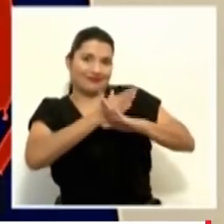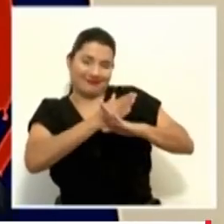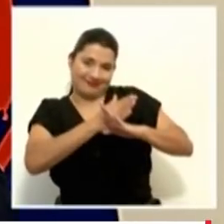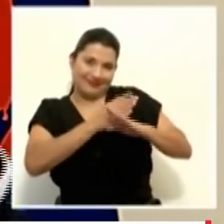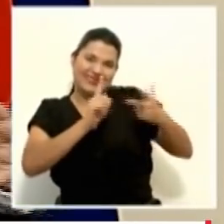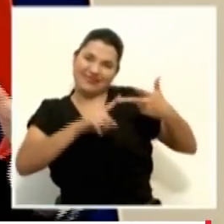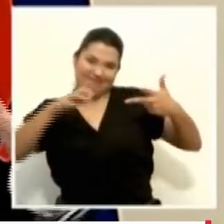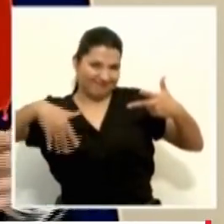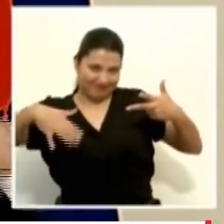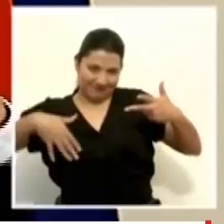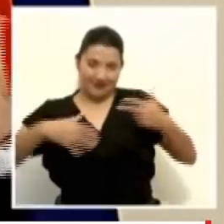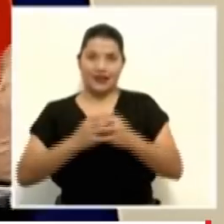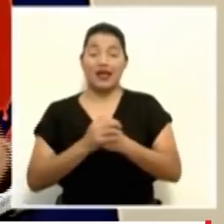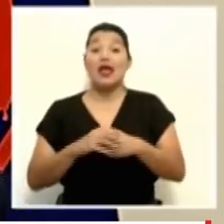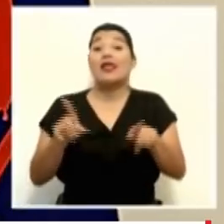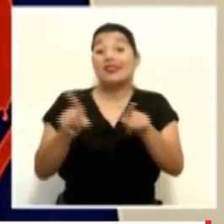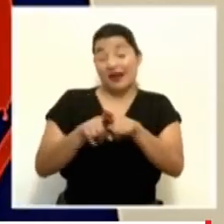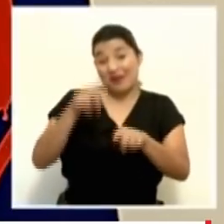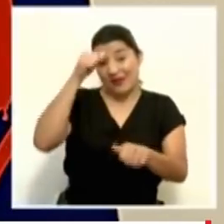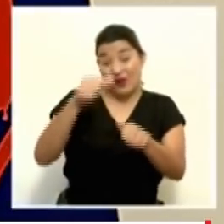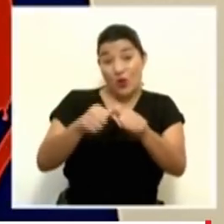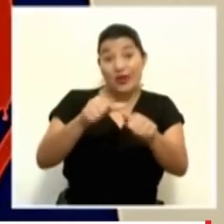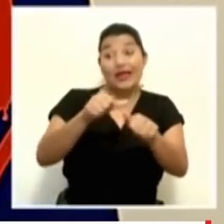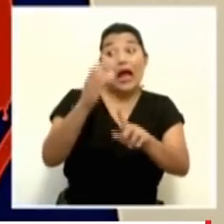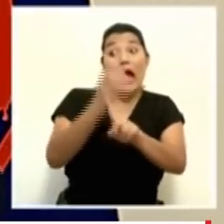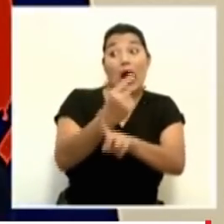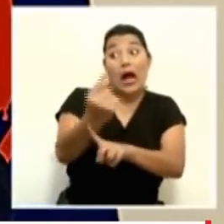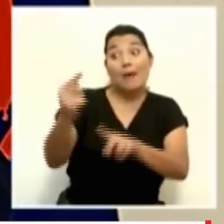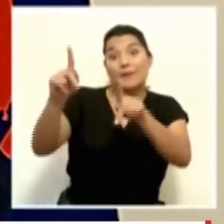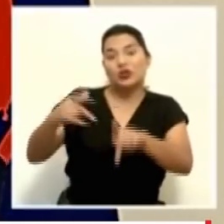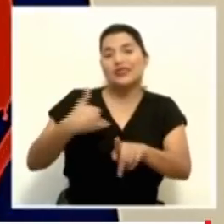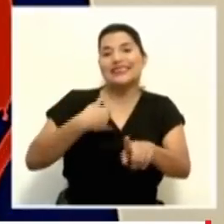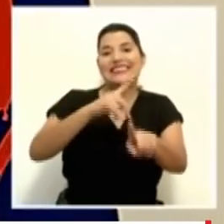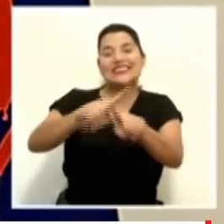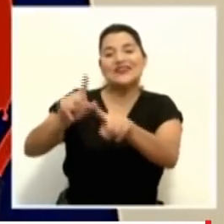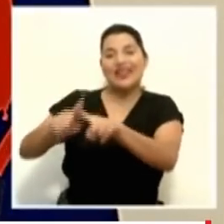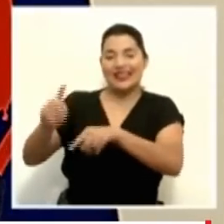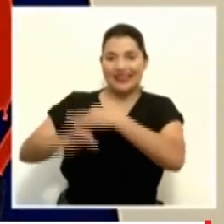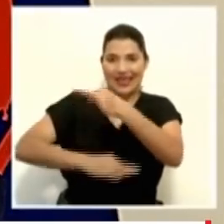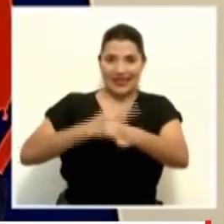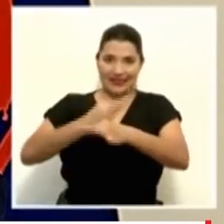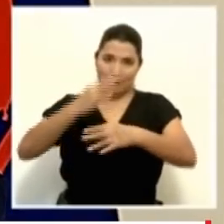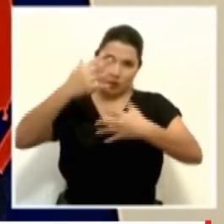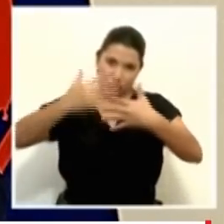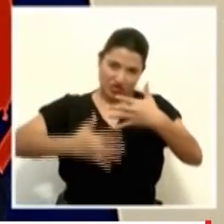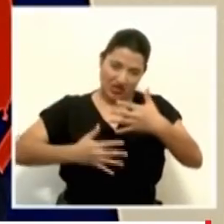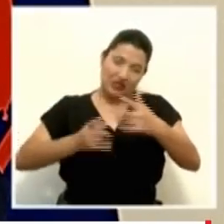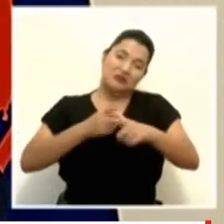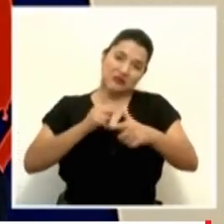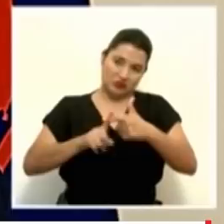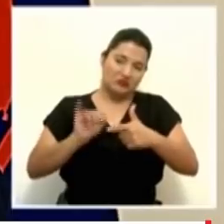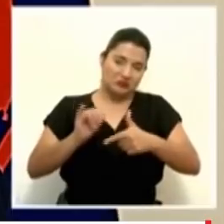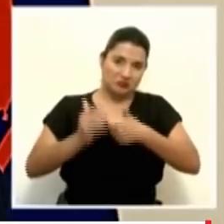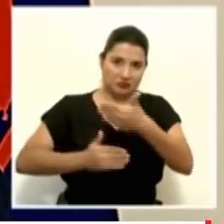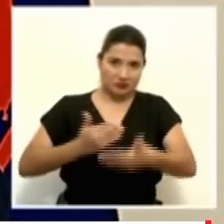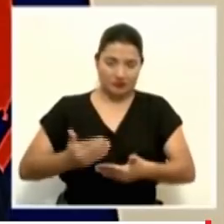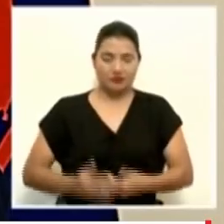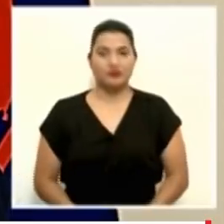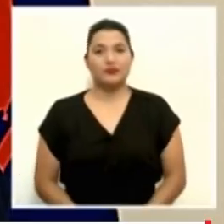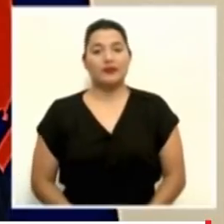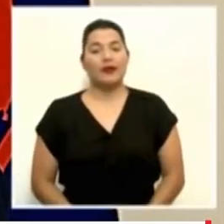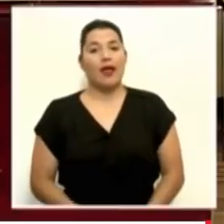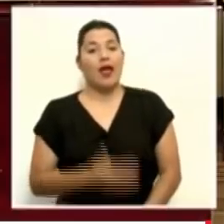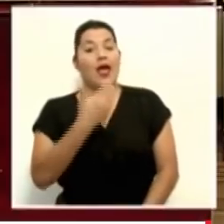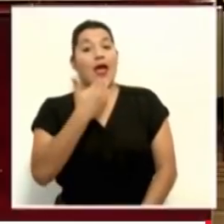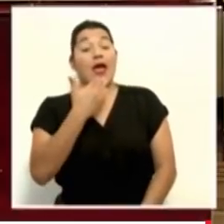o en todos eventualmente para tener disponibilidad para todos los pacientes COVID que se pueden presentar. Muchas